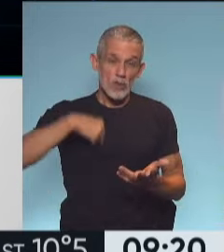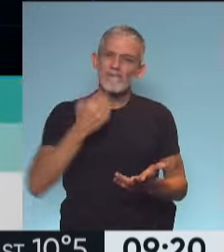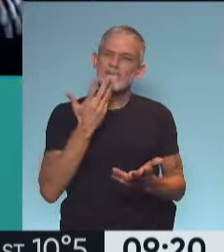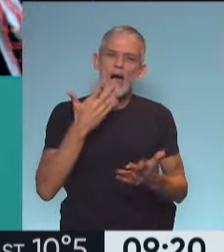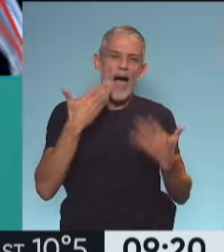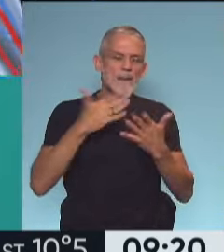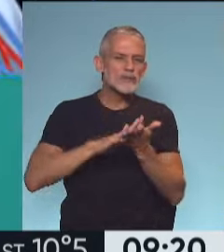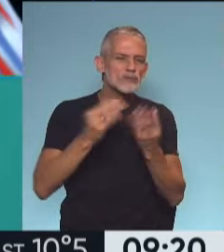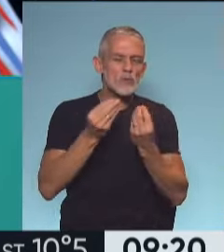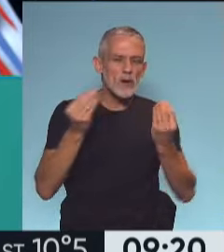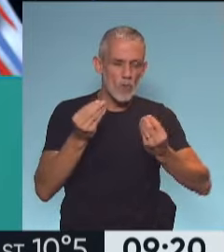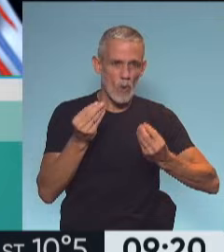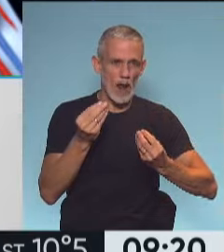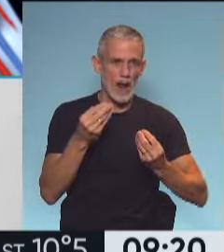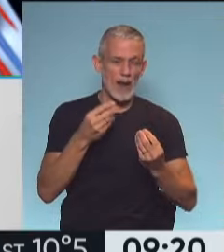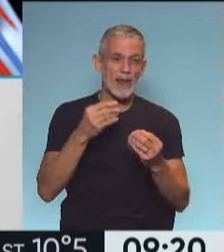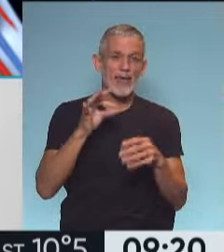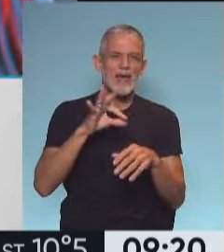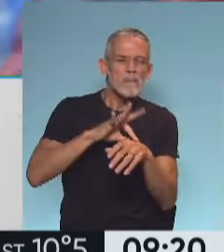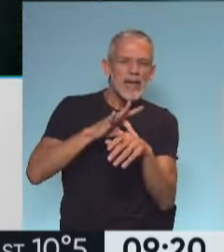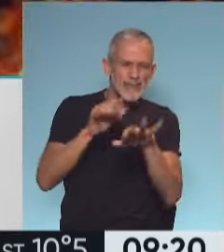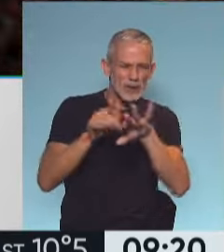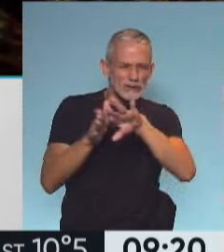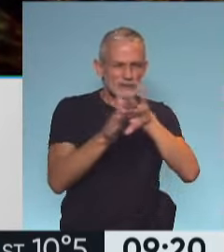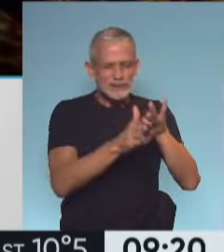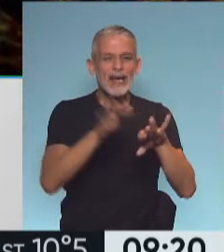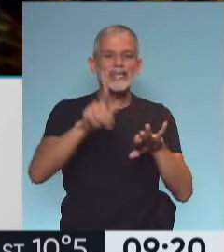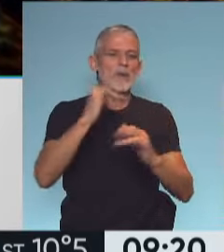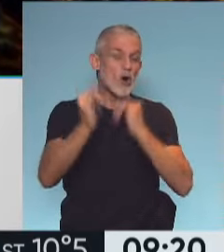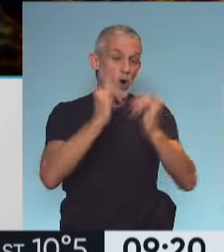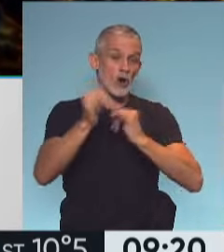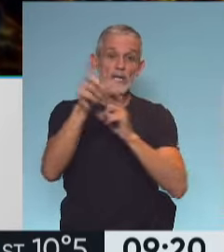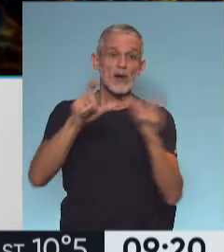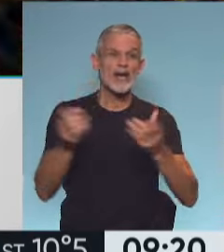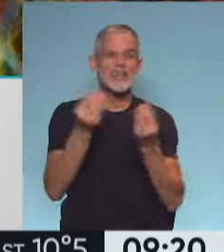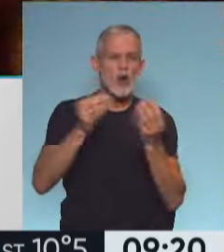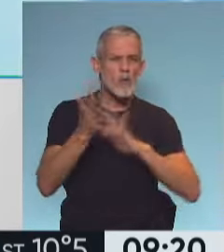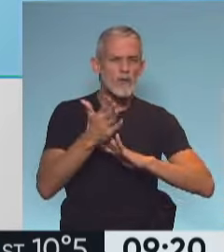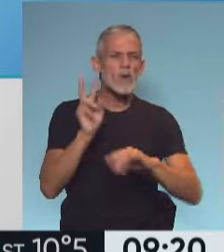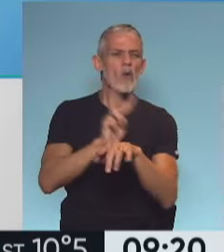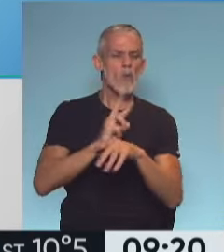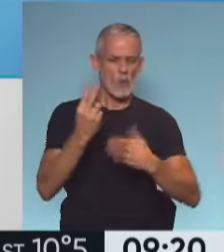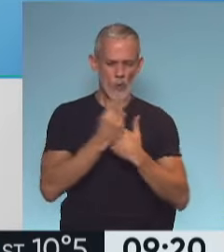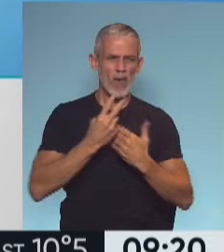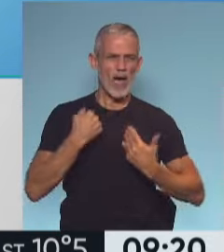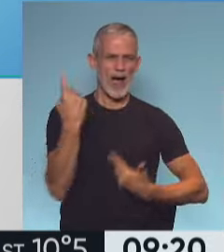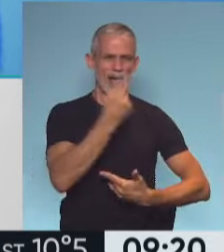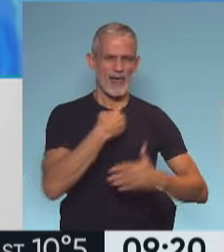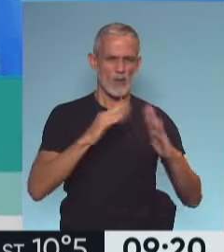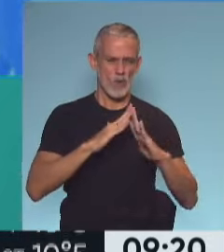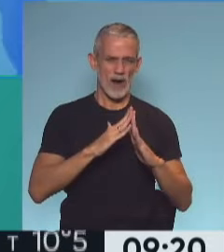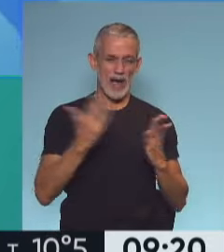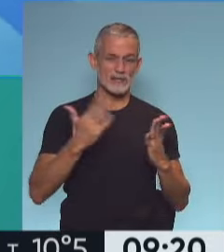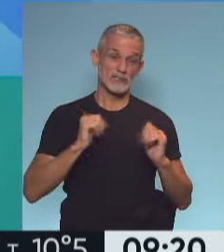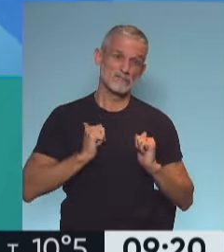hablar siempre de definir las cuestiones de diagnóstico, pero también nos interesa contarle a la gente qué se puede hacer para evitarlo. Por eso digo, el